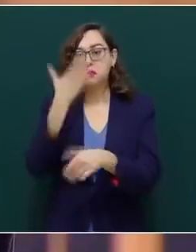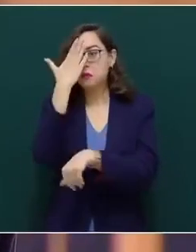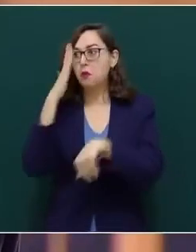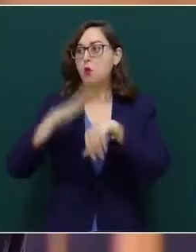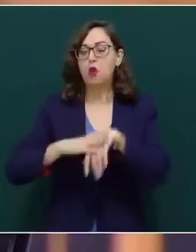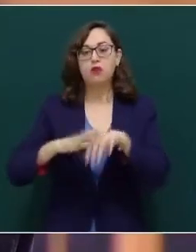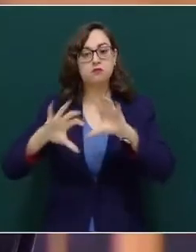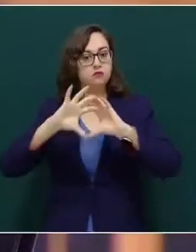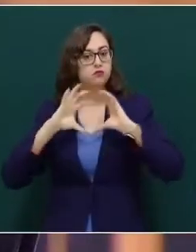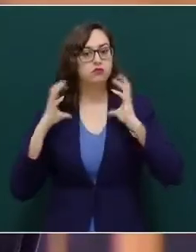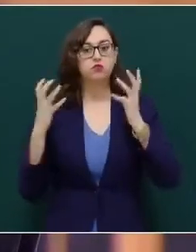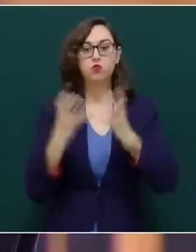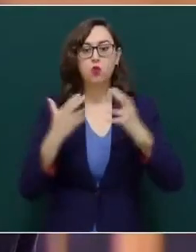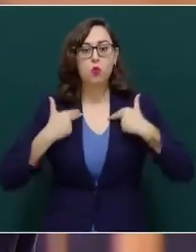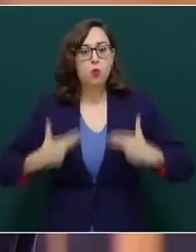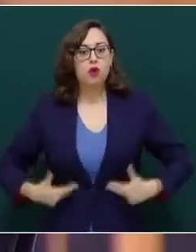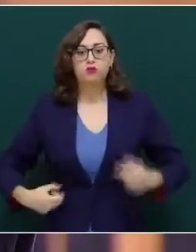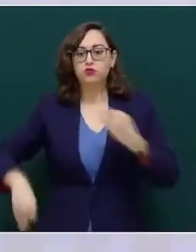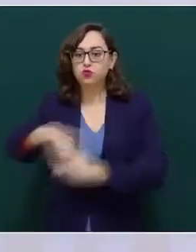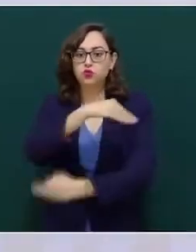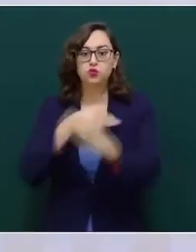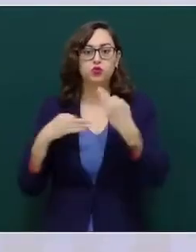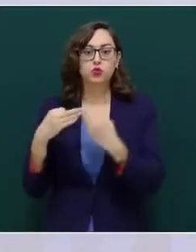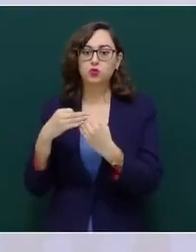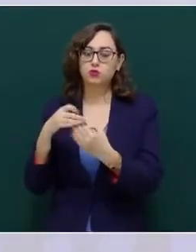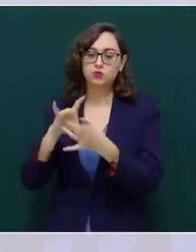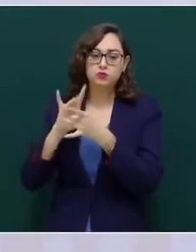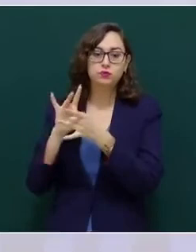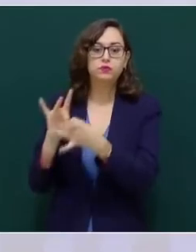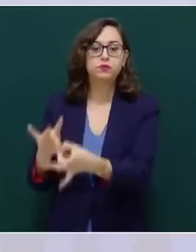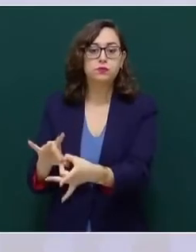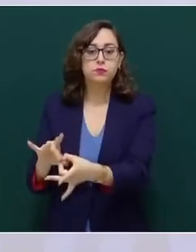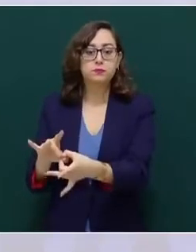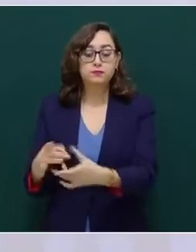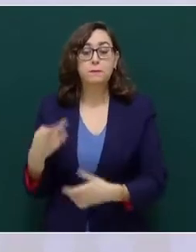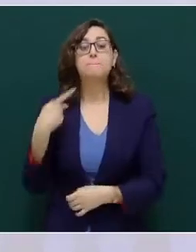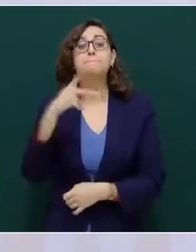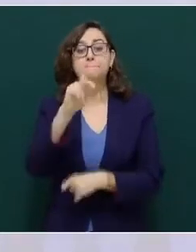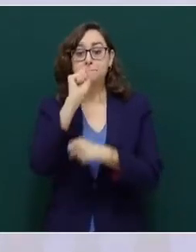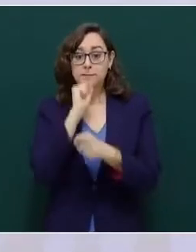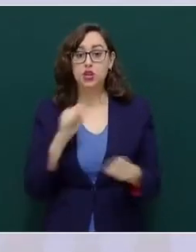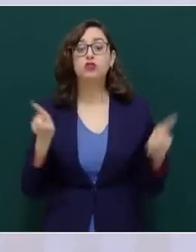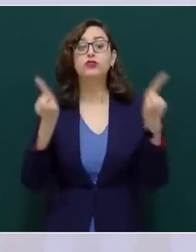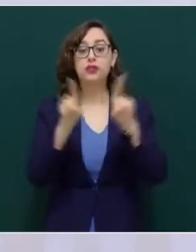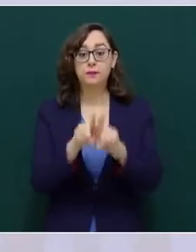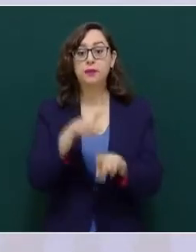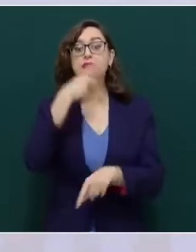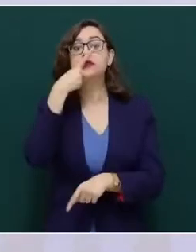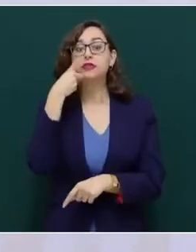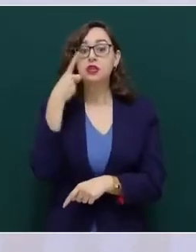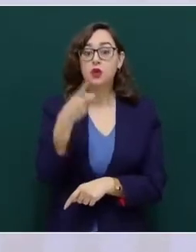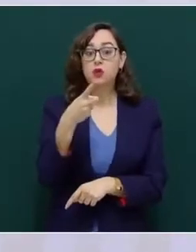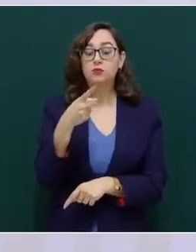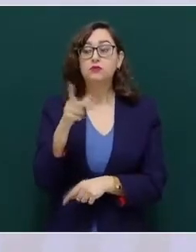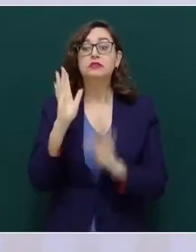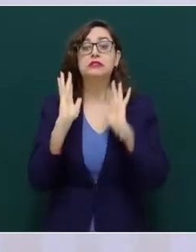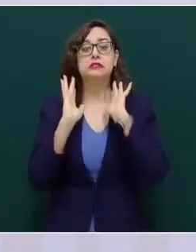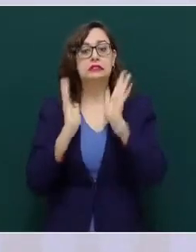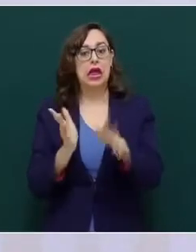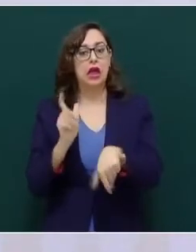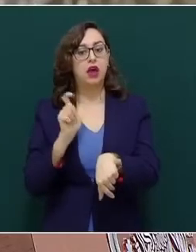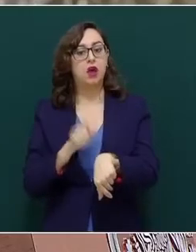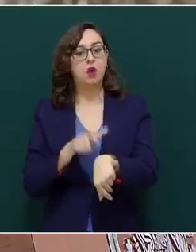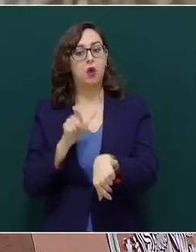Pero también sostengo que ya es momento de una nueva convivencia